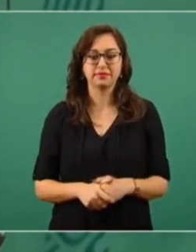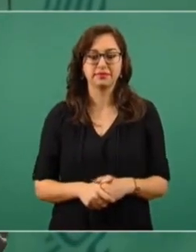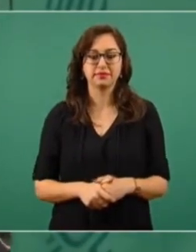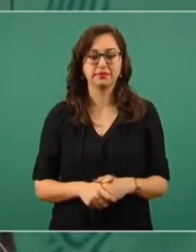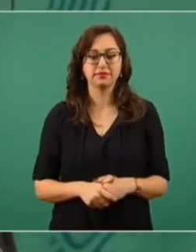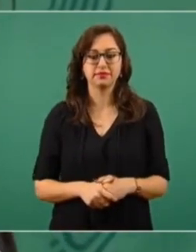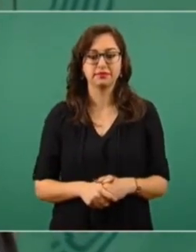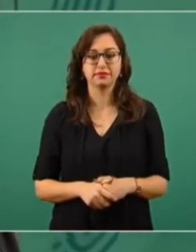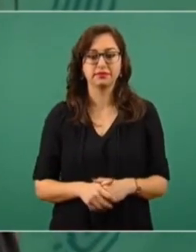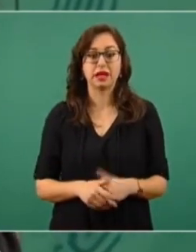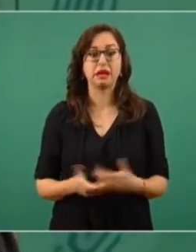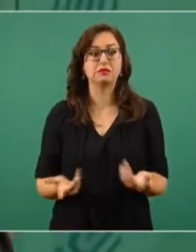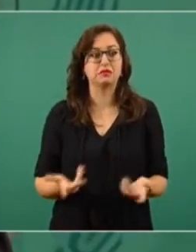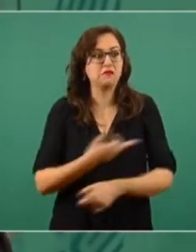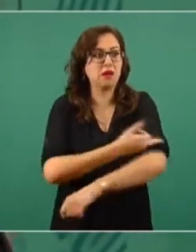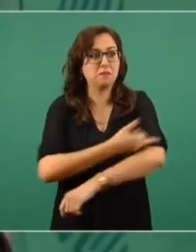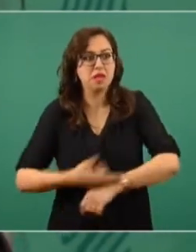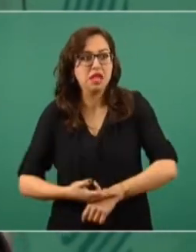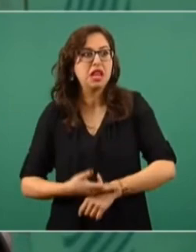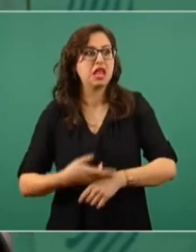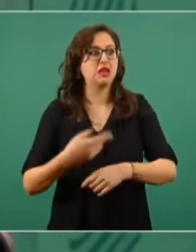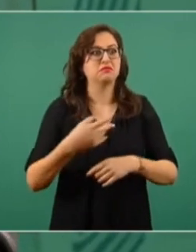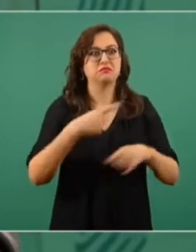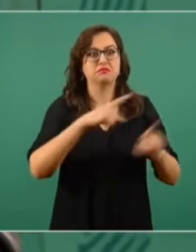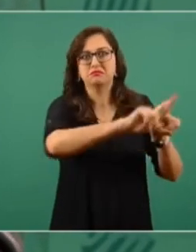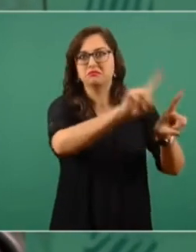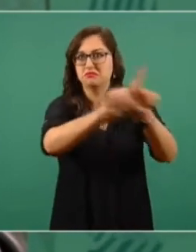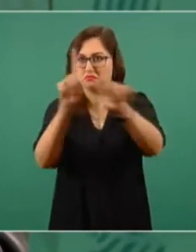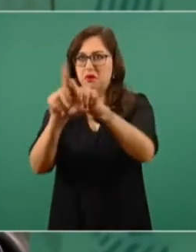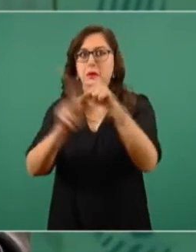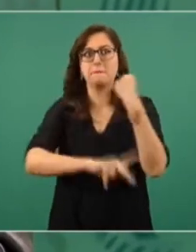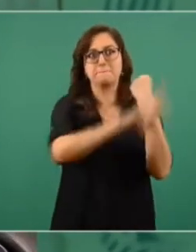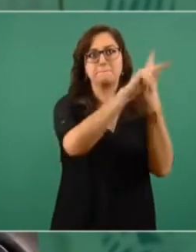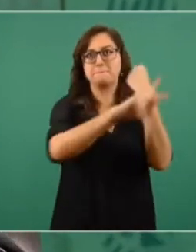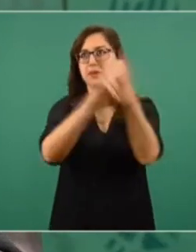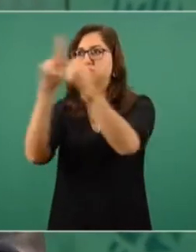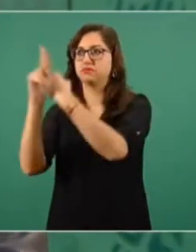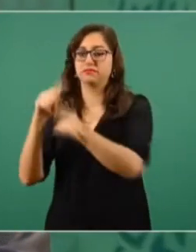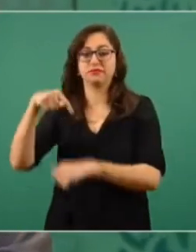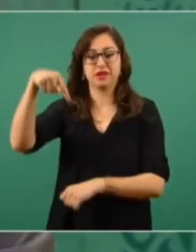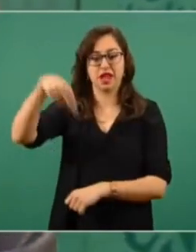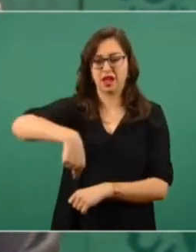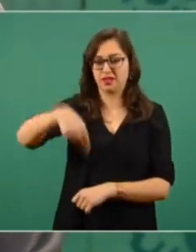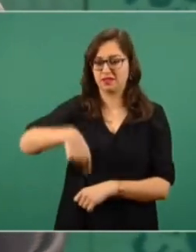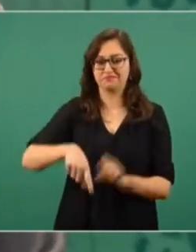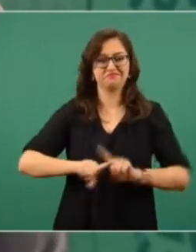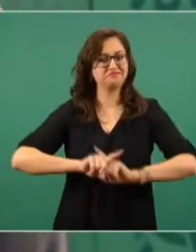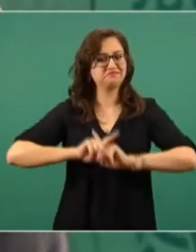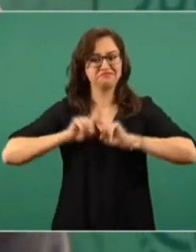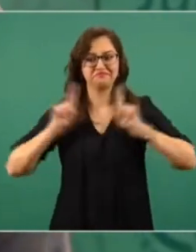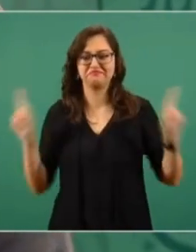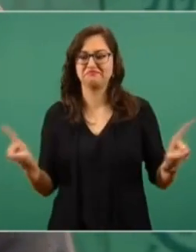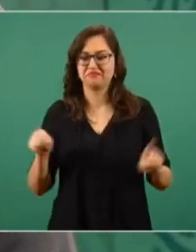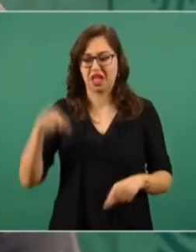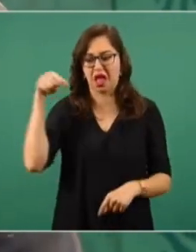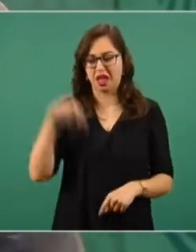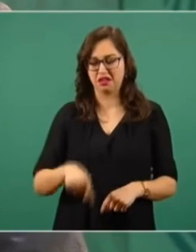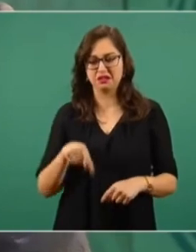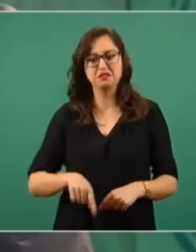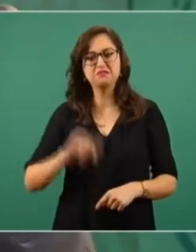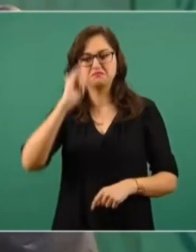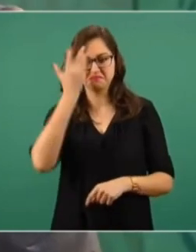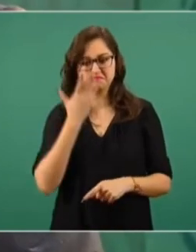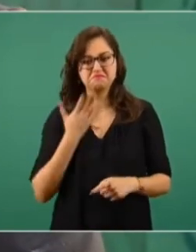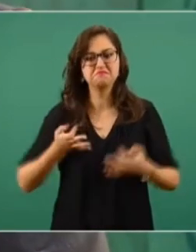Ellos y sus familias, aquí nos están dando esos malos ejemplos en México.